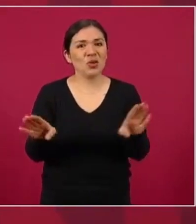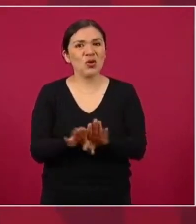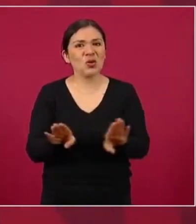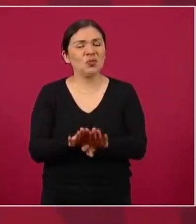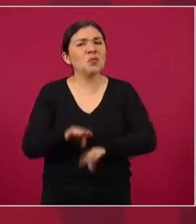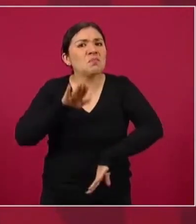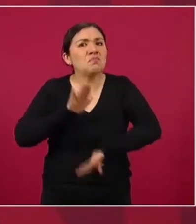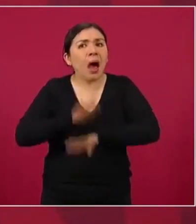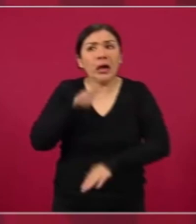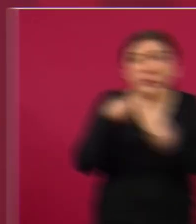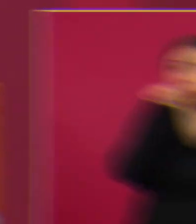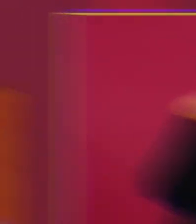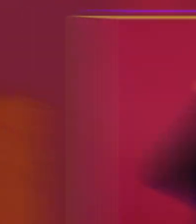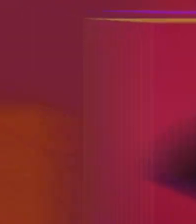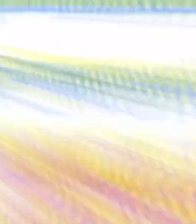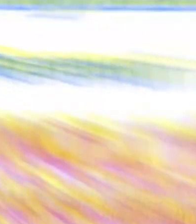serviles.